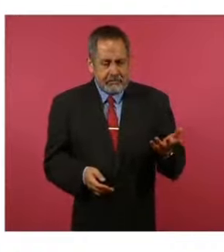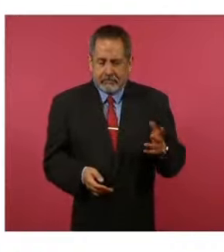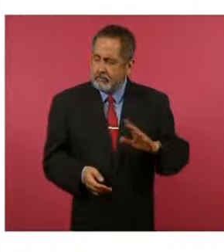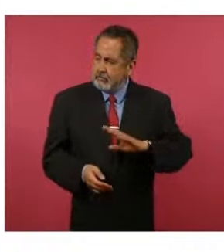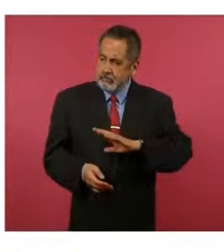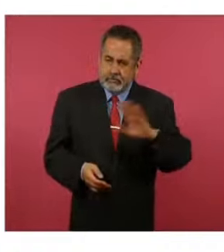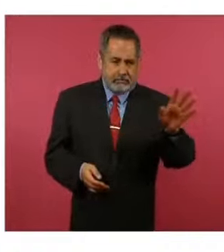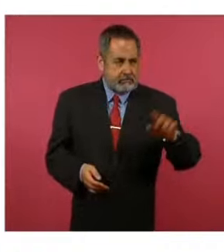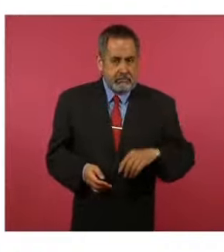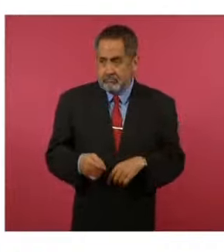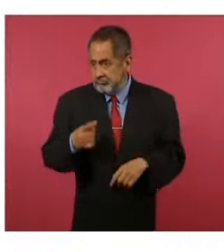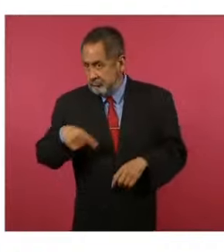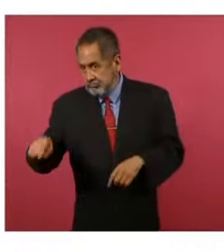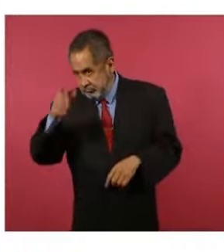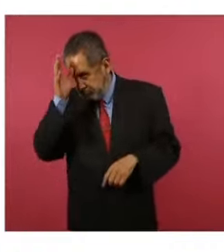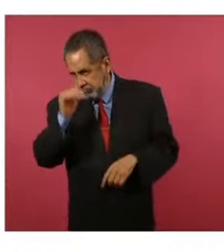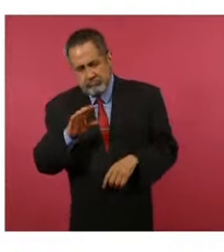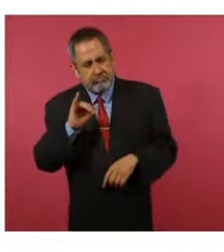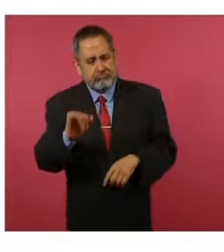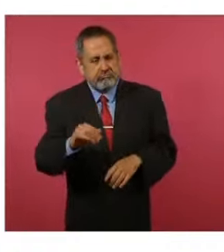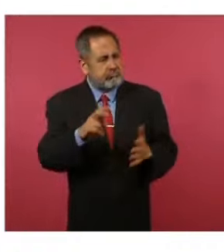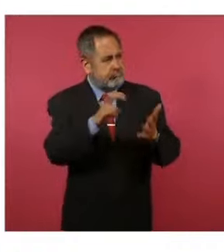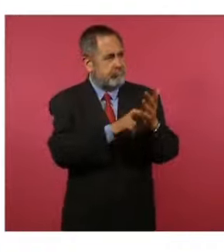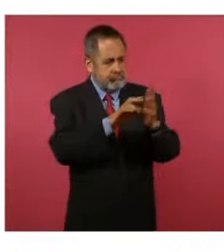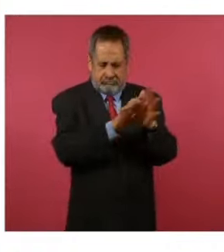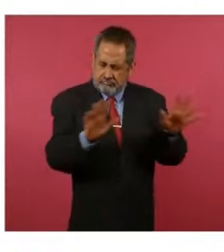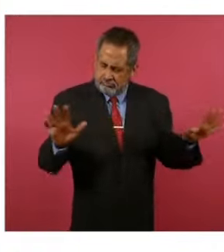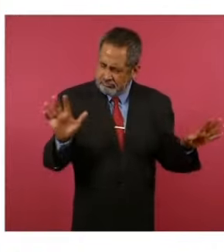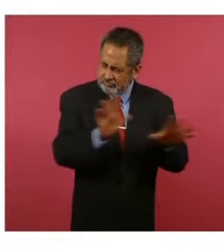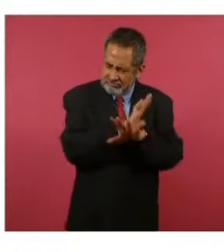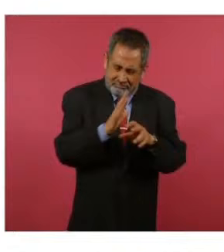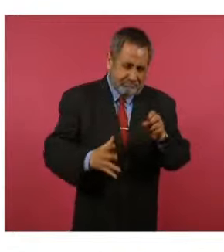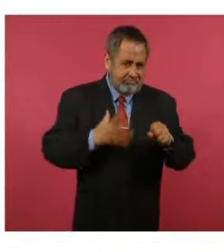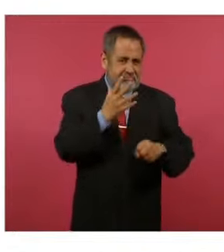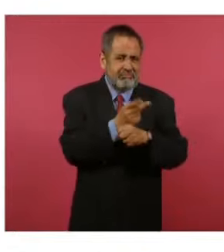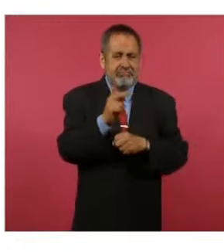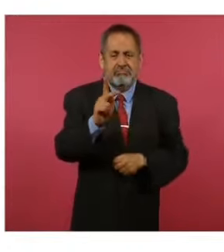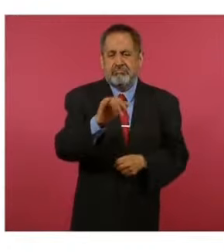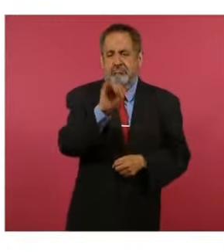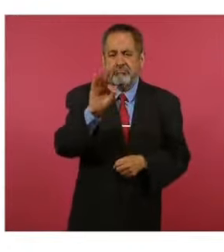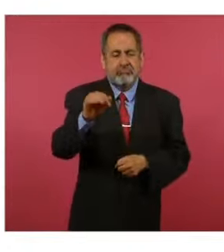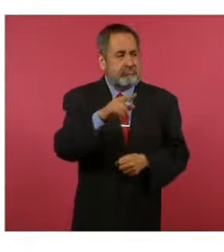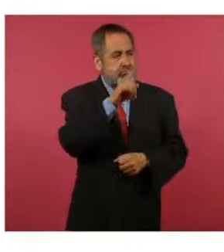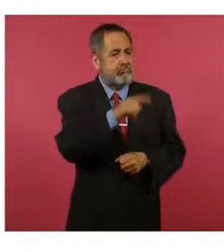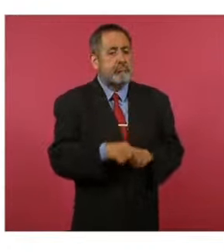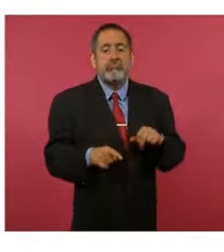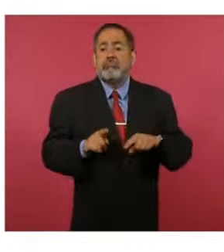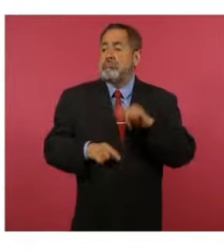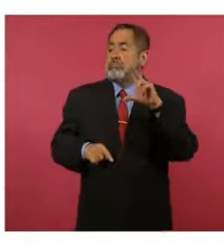se reforme el Poder Judicial? ¿Quiénes se oponen?